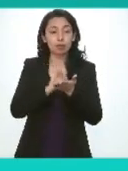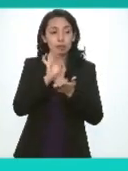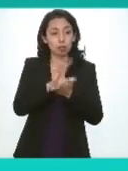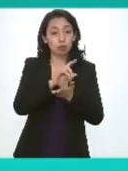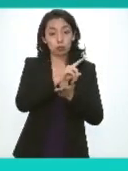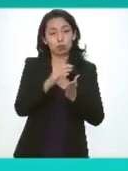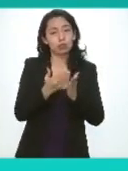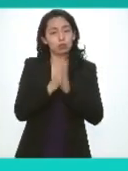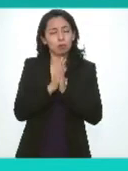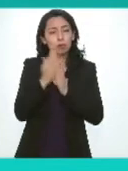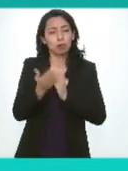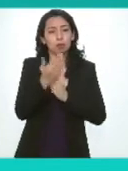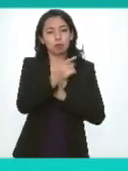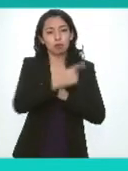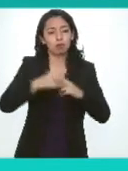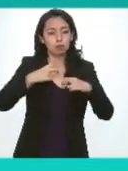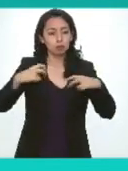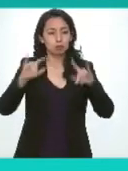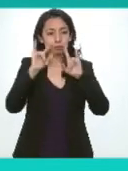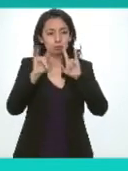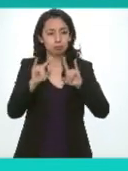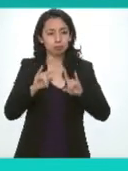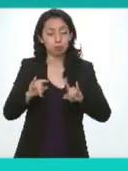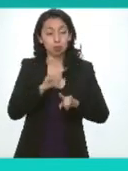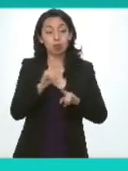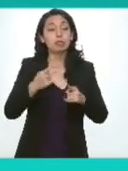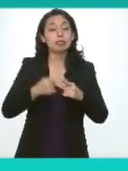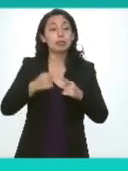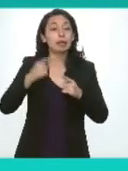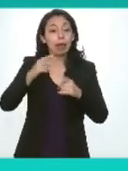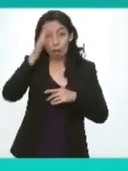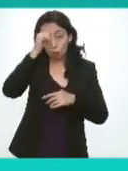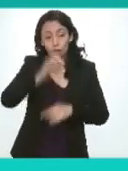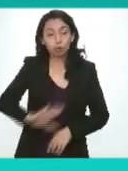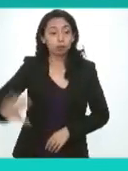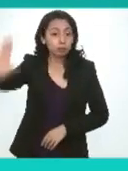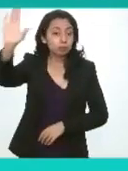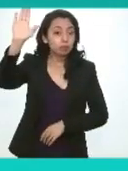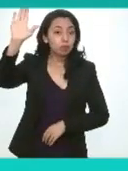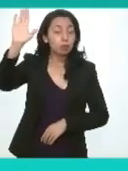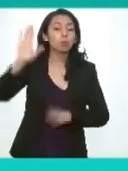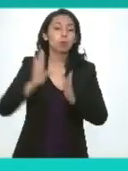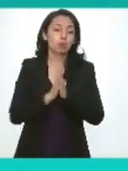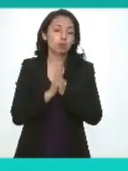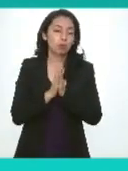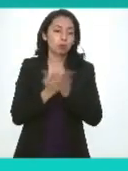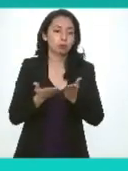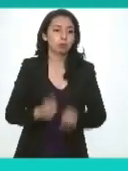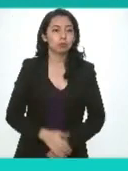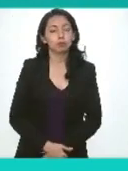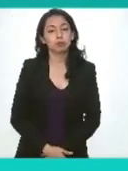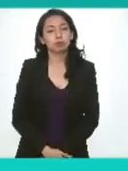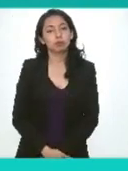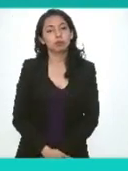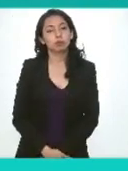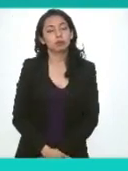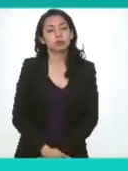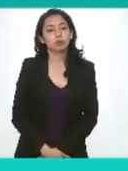nuevamente a las personas integrantes del consejo nacional los que estén a favor se iban se manifestando de forma acostumbrada levantando su mano